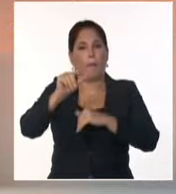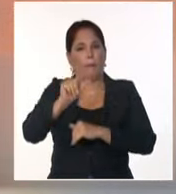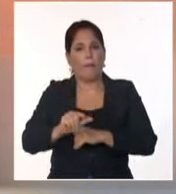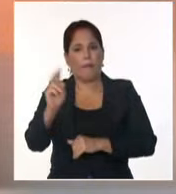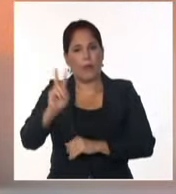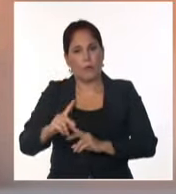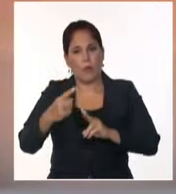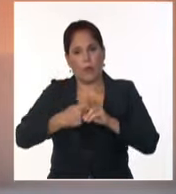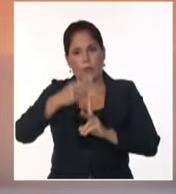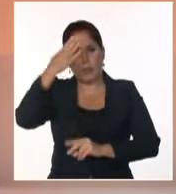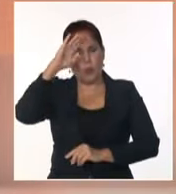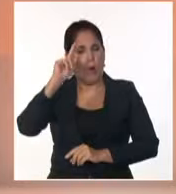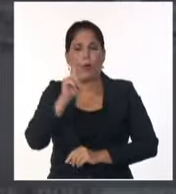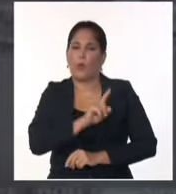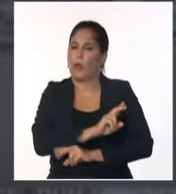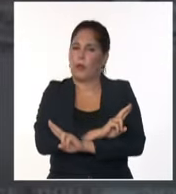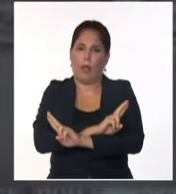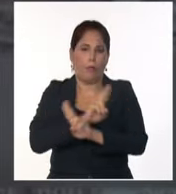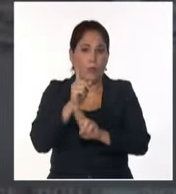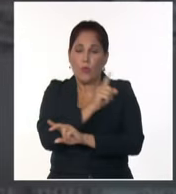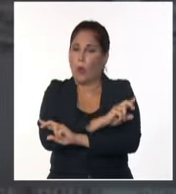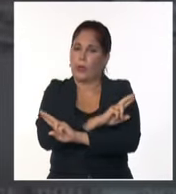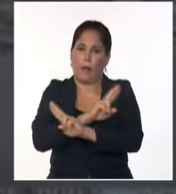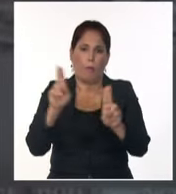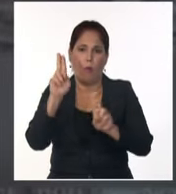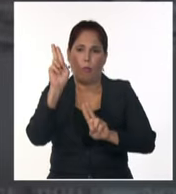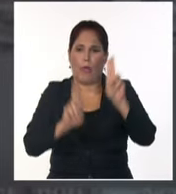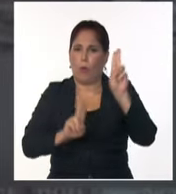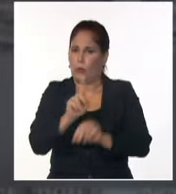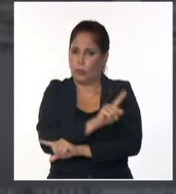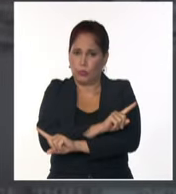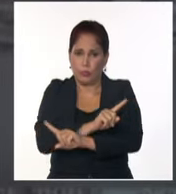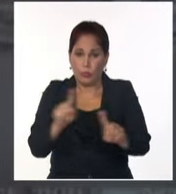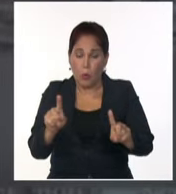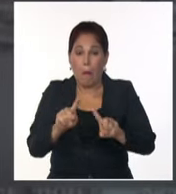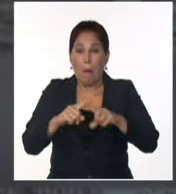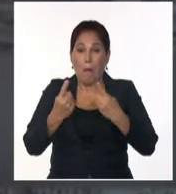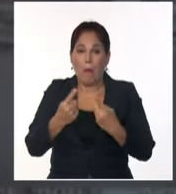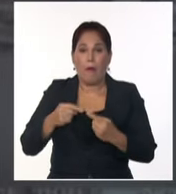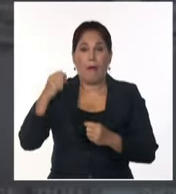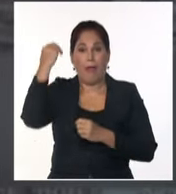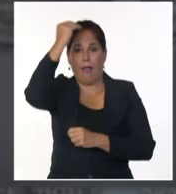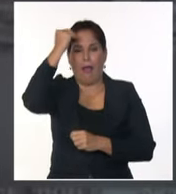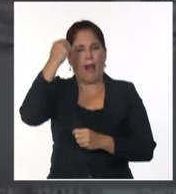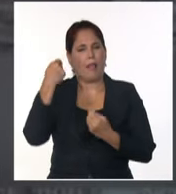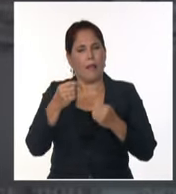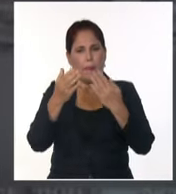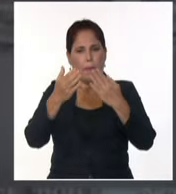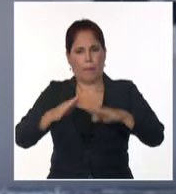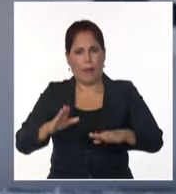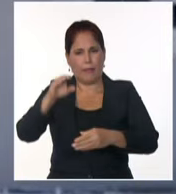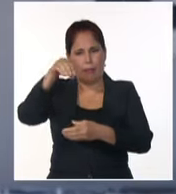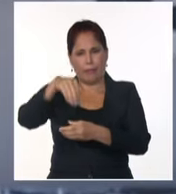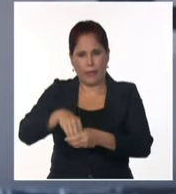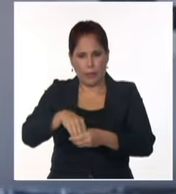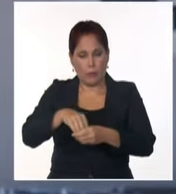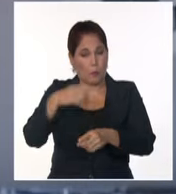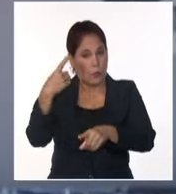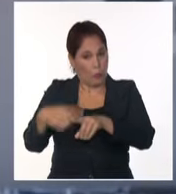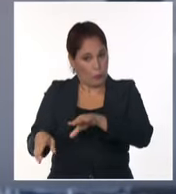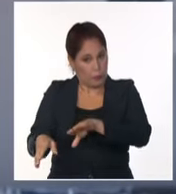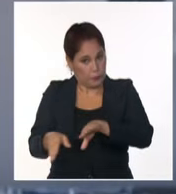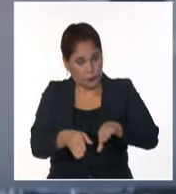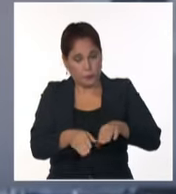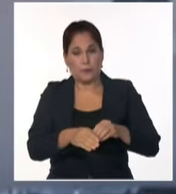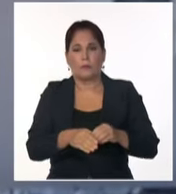y Cuba rechazaron las acciones de la ofensiva sionista contra las naciones árabes de la región, mientras que el ente multilateral